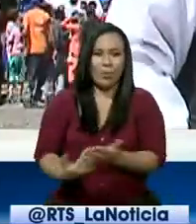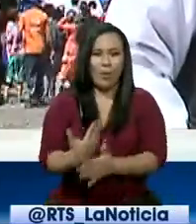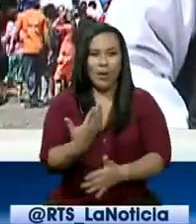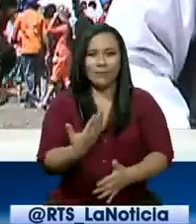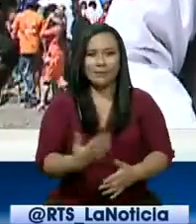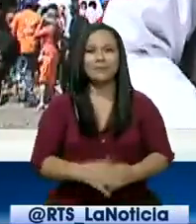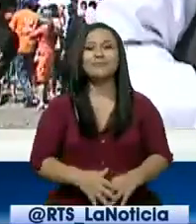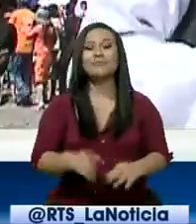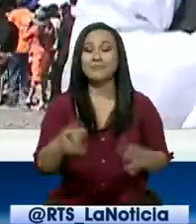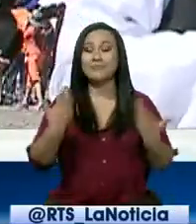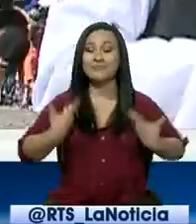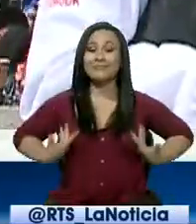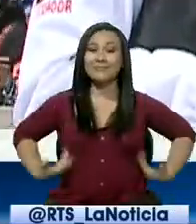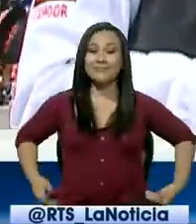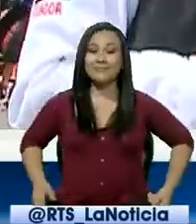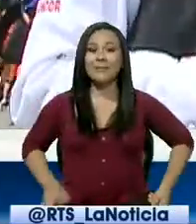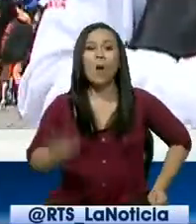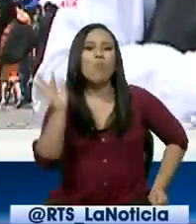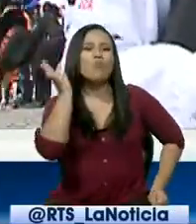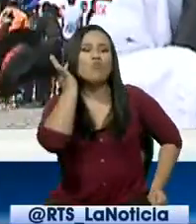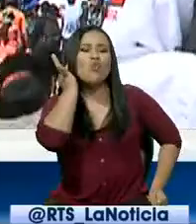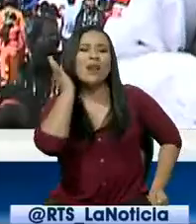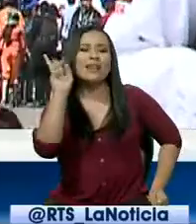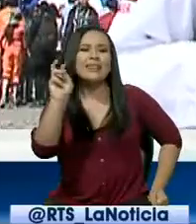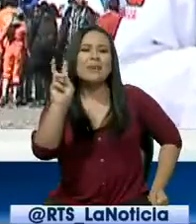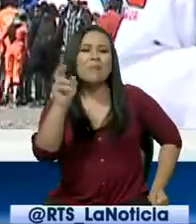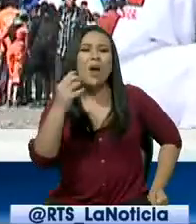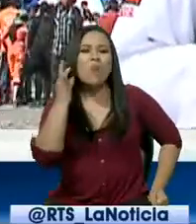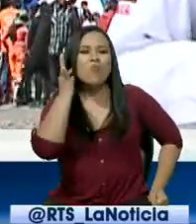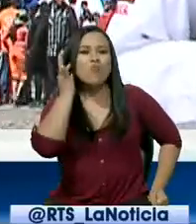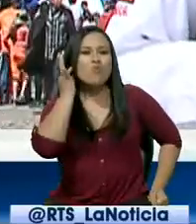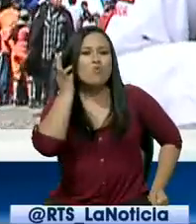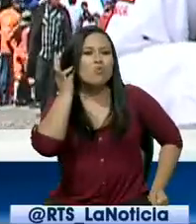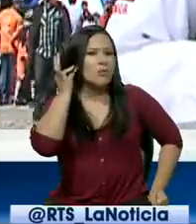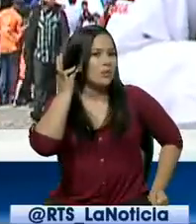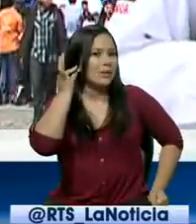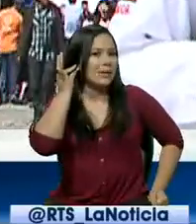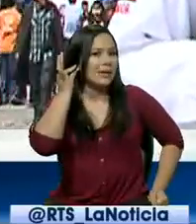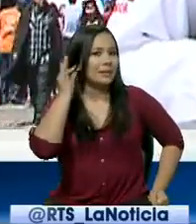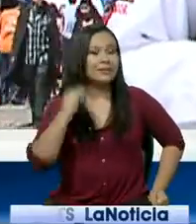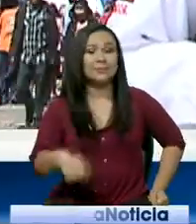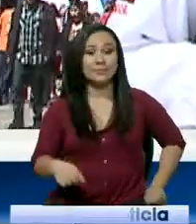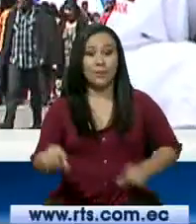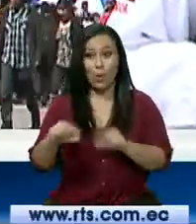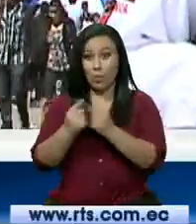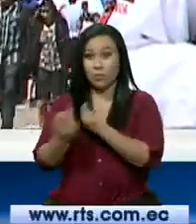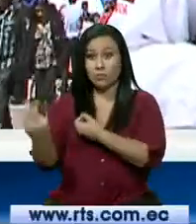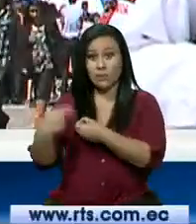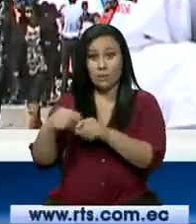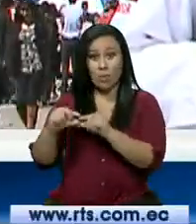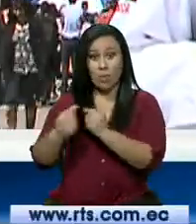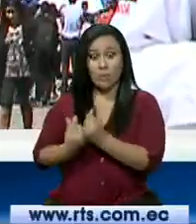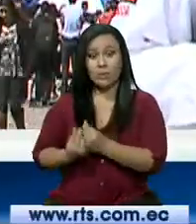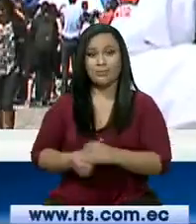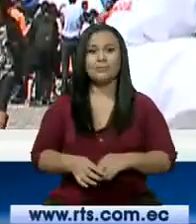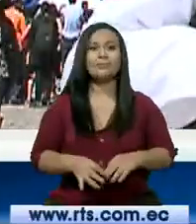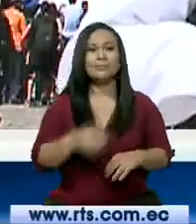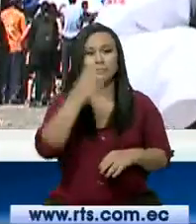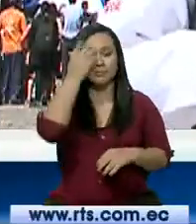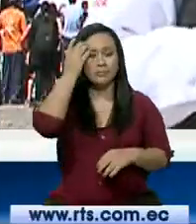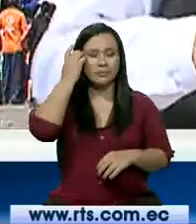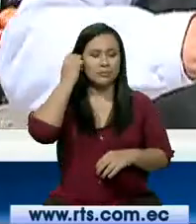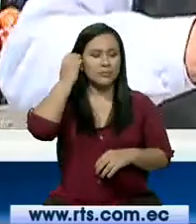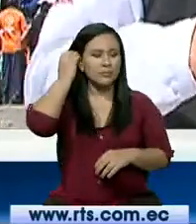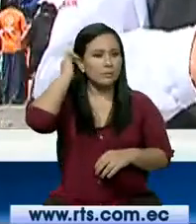Hablemos entonces de la vestimenta de las mujeres. ¿Cómo es la vestimenta de las mujeres que forman parte del grupo? Las mujeres